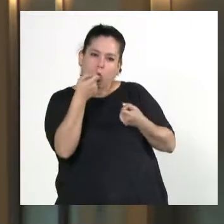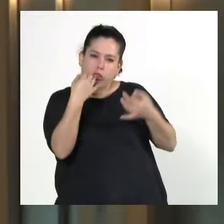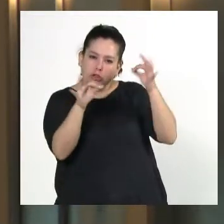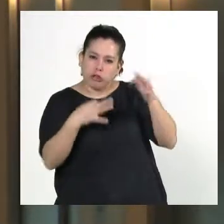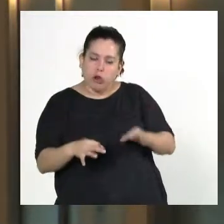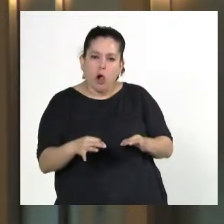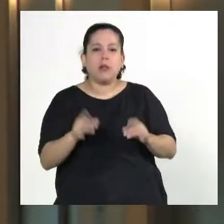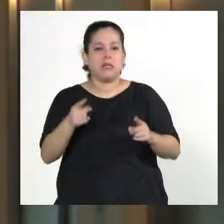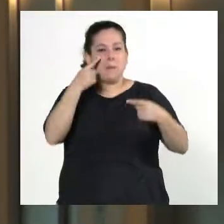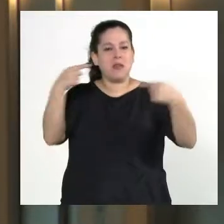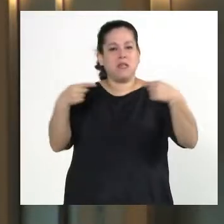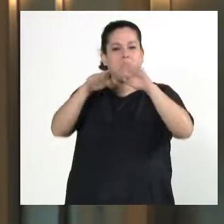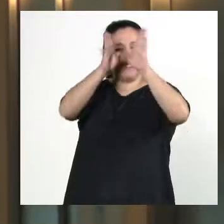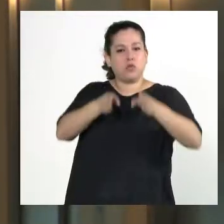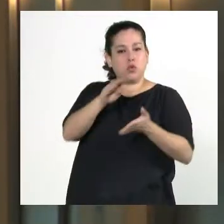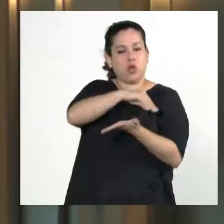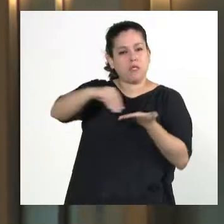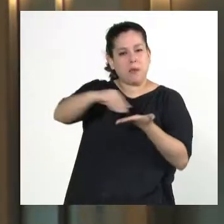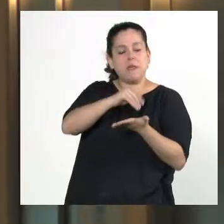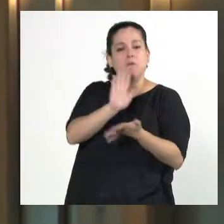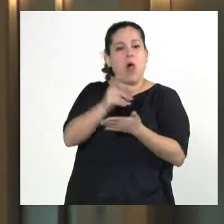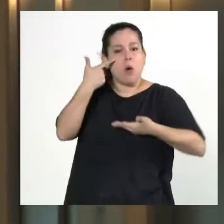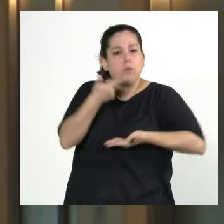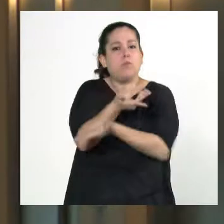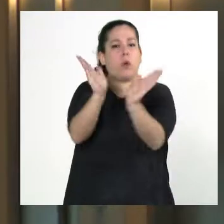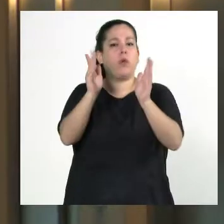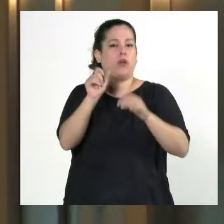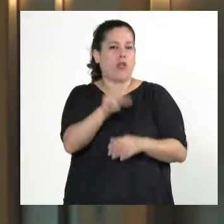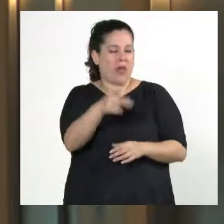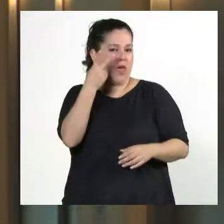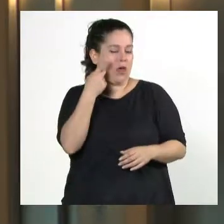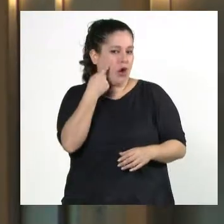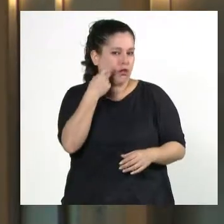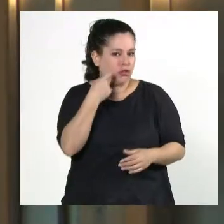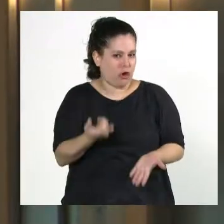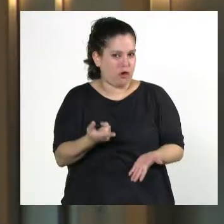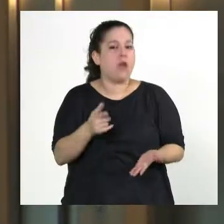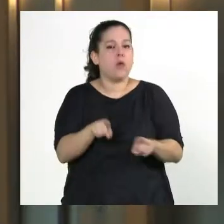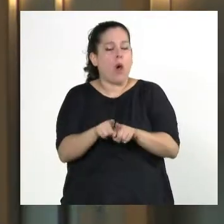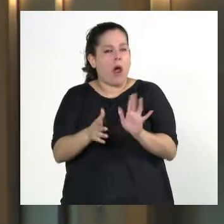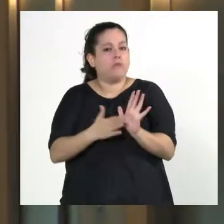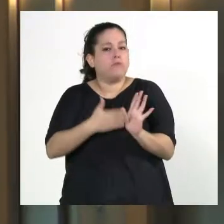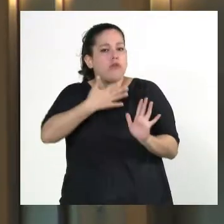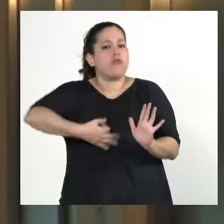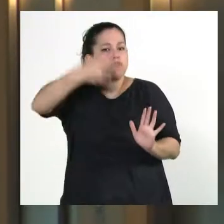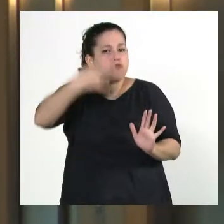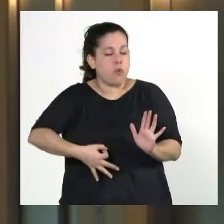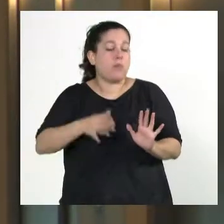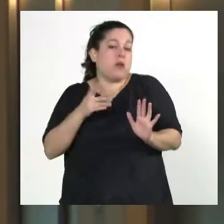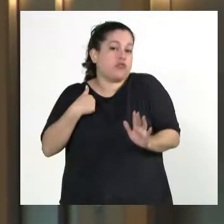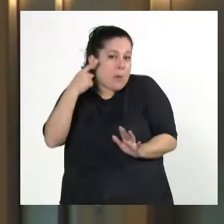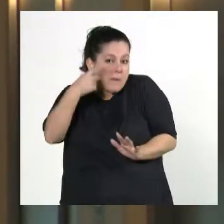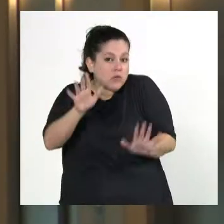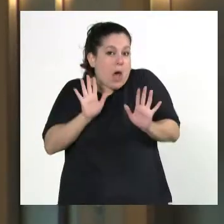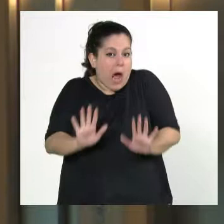el Instituto de la Semilla, un órgano público de control que garantice esta situación. Y bueno, me parece que de esta forma vamos a dar satisfacción